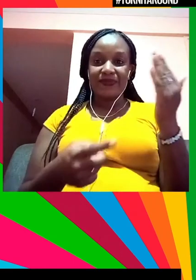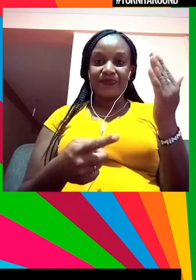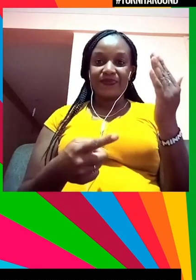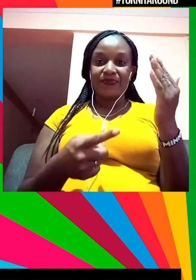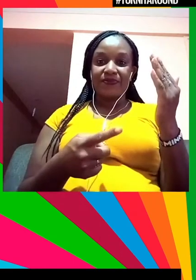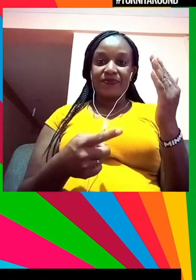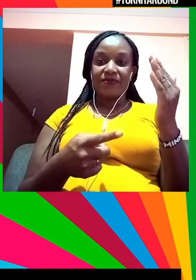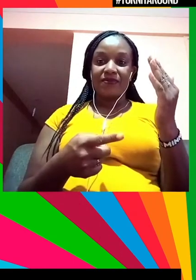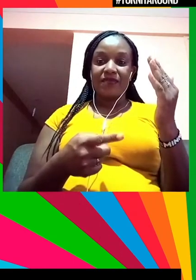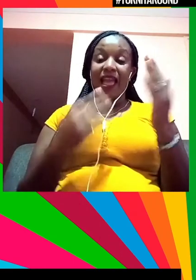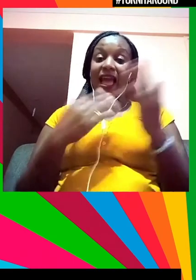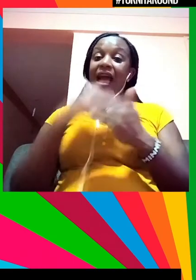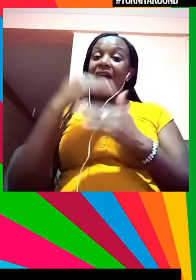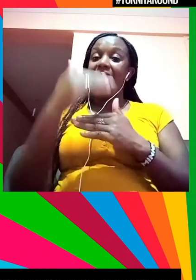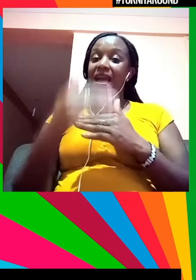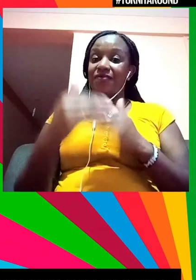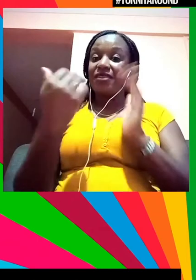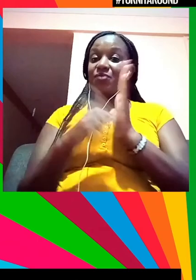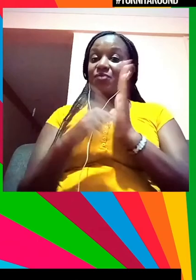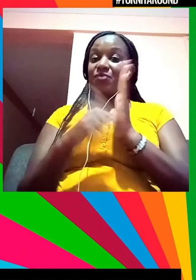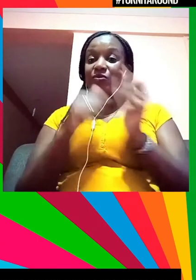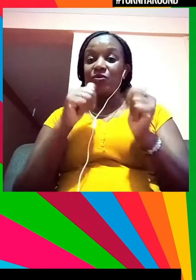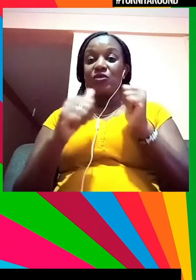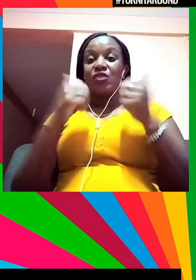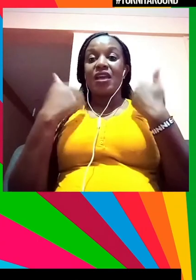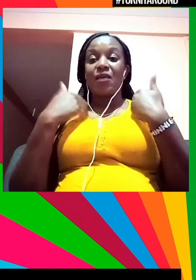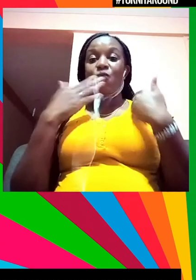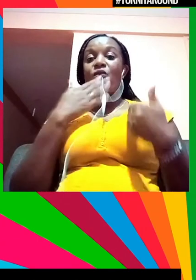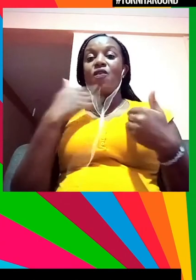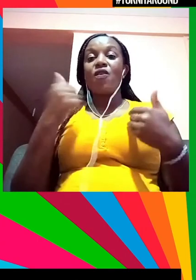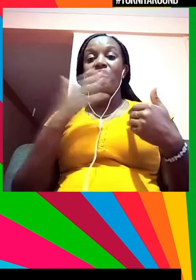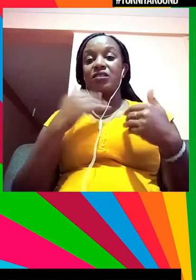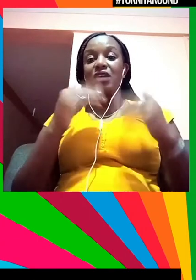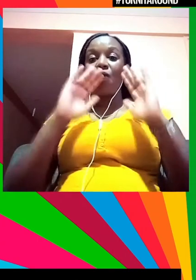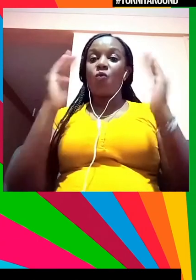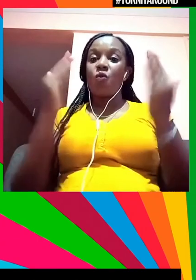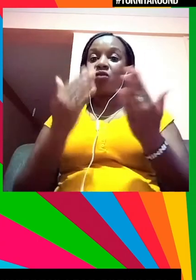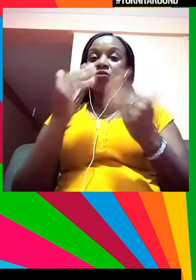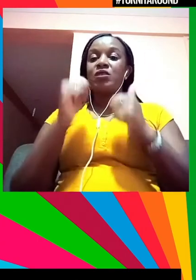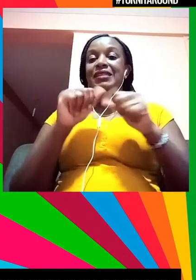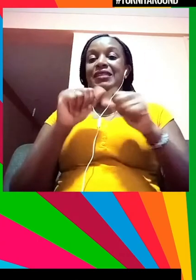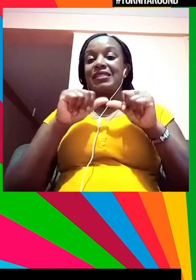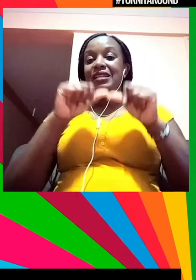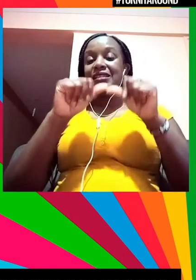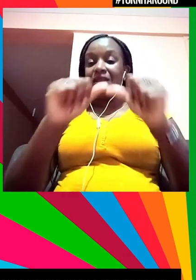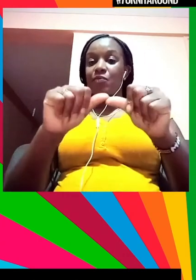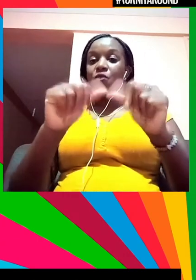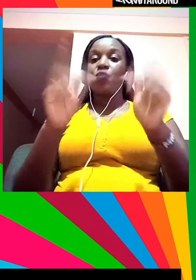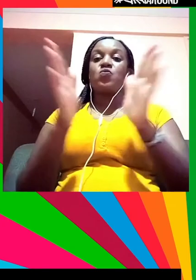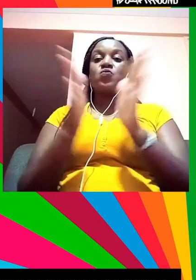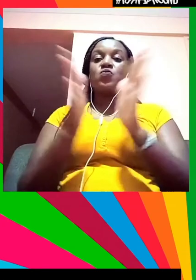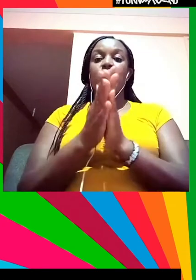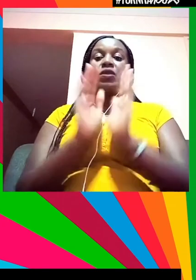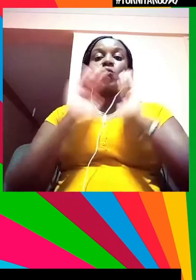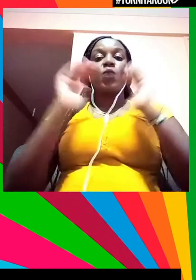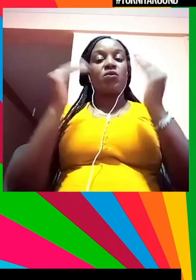Cuando pensamos en el mundo que queremos tras la crisis, queremos un mundo justo, sostenible y equitativo, donde